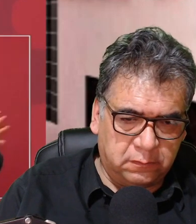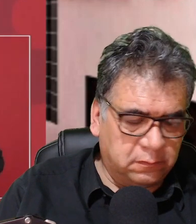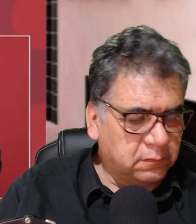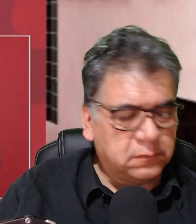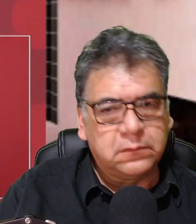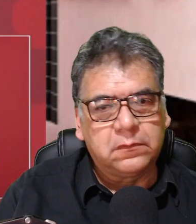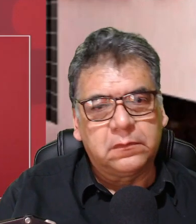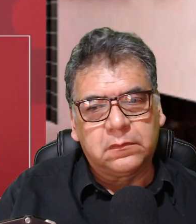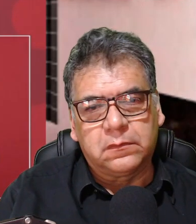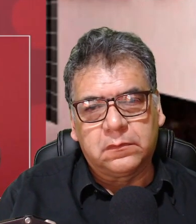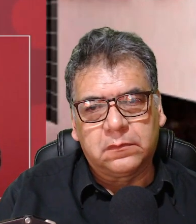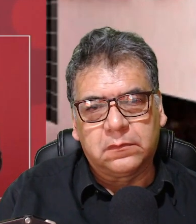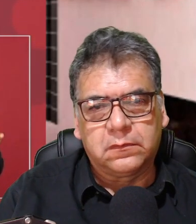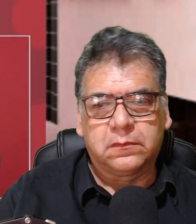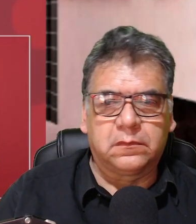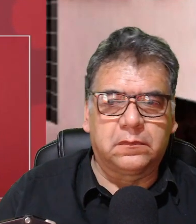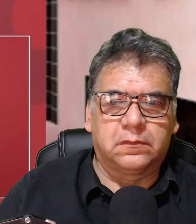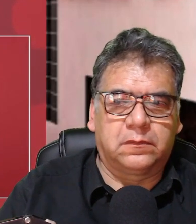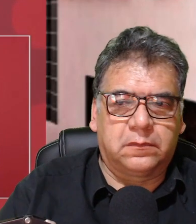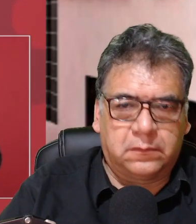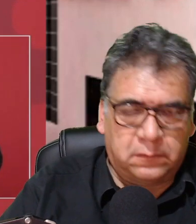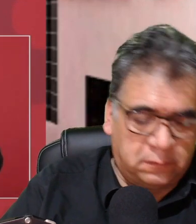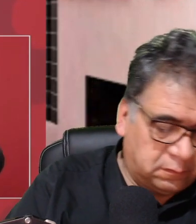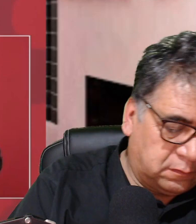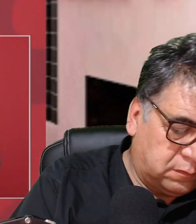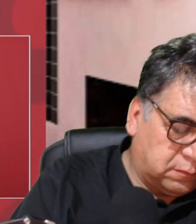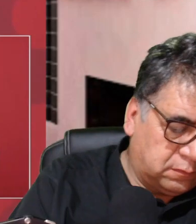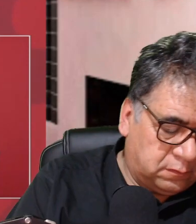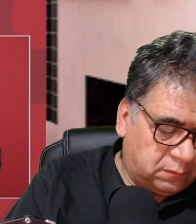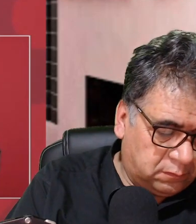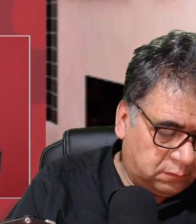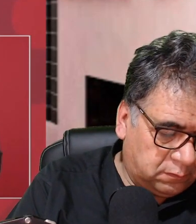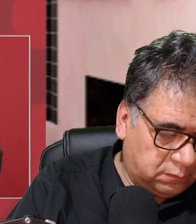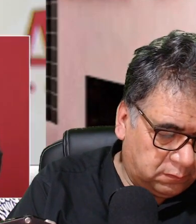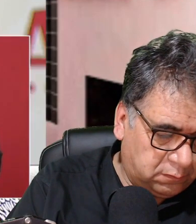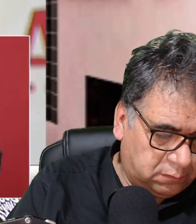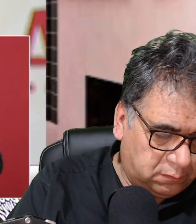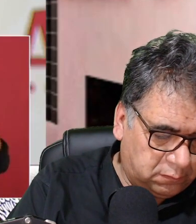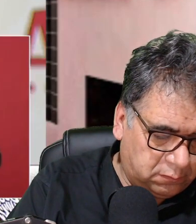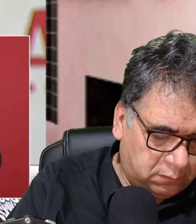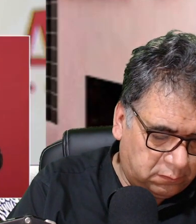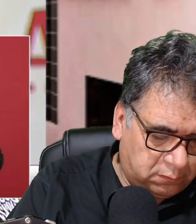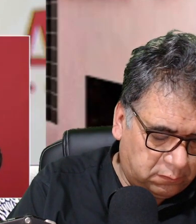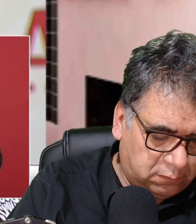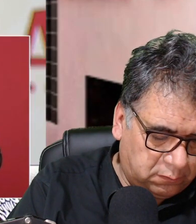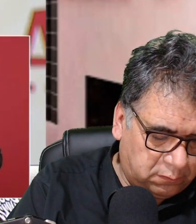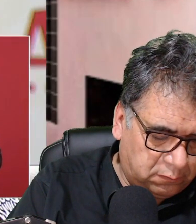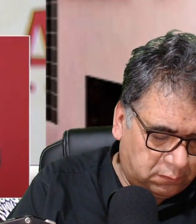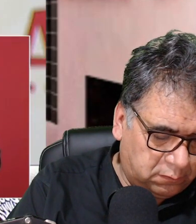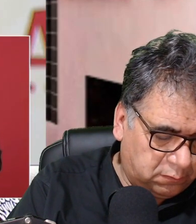la Guardia Nacional y la Policía Federal llegó a tener